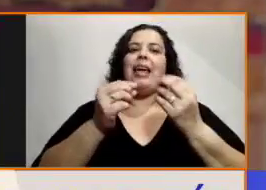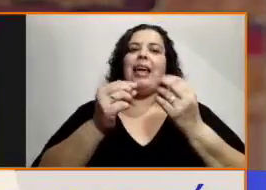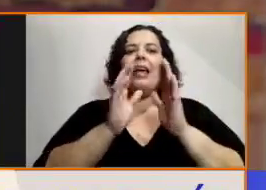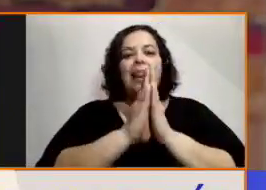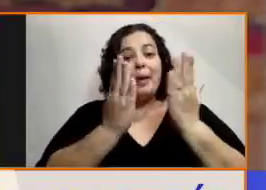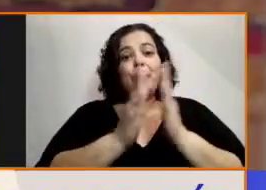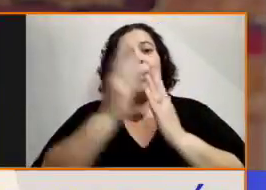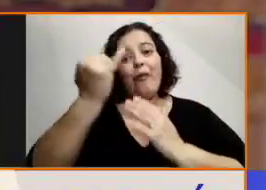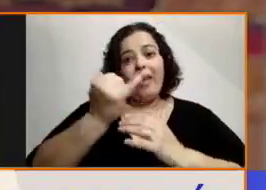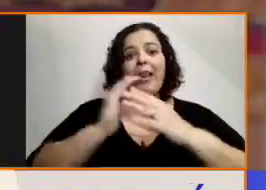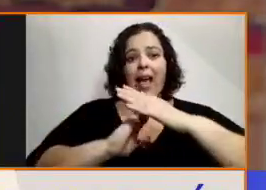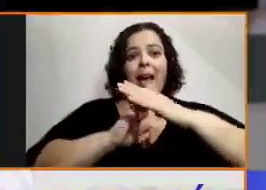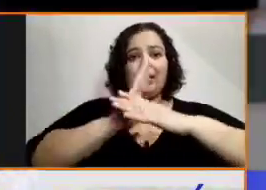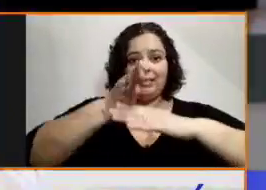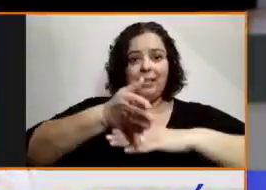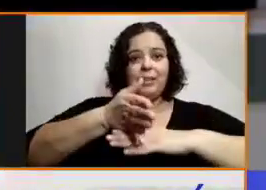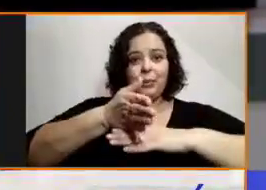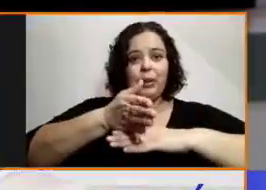Tiene, por ejemplo,